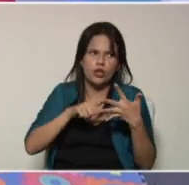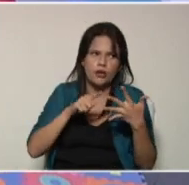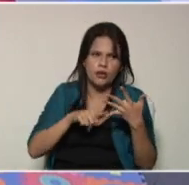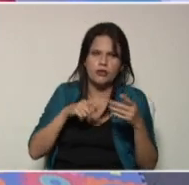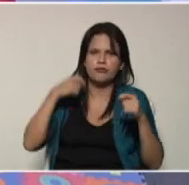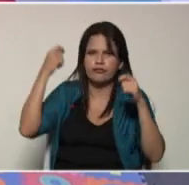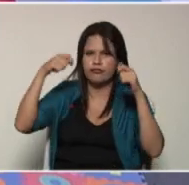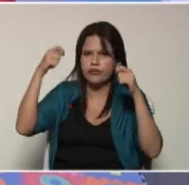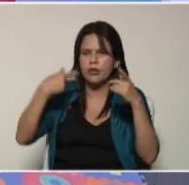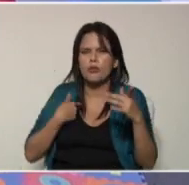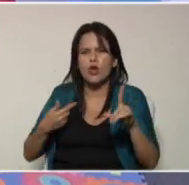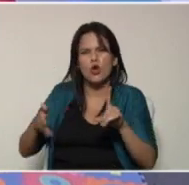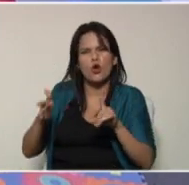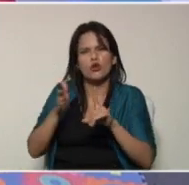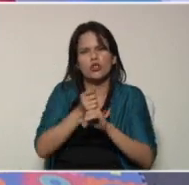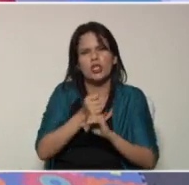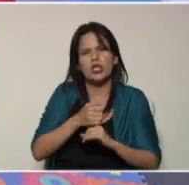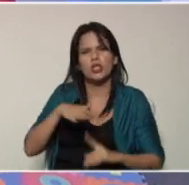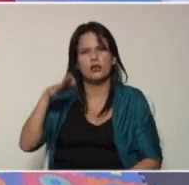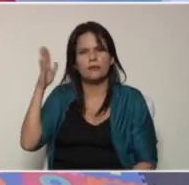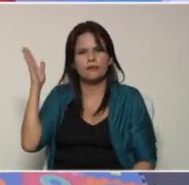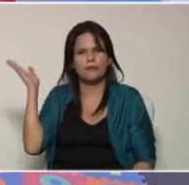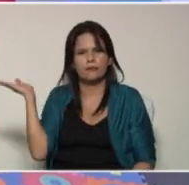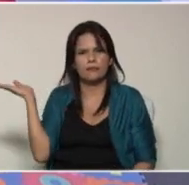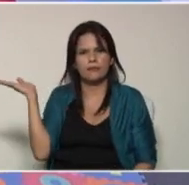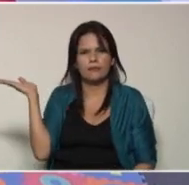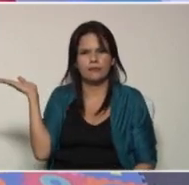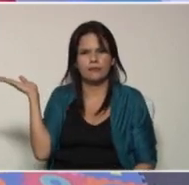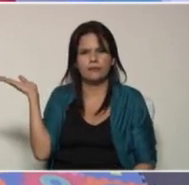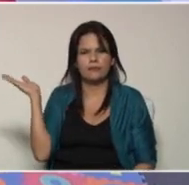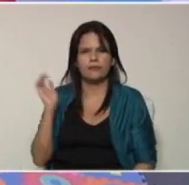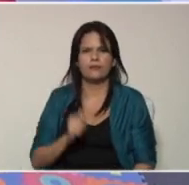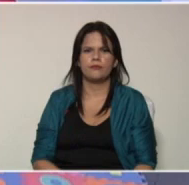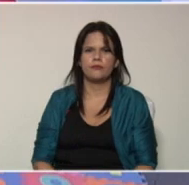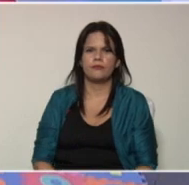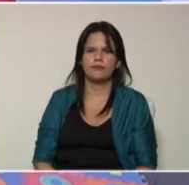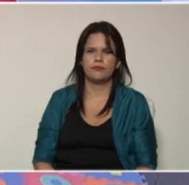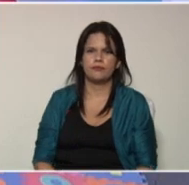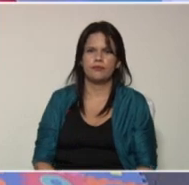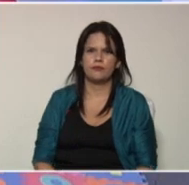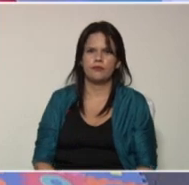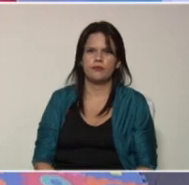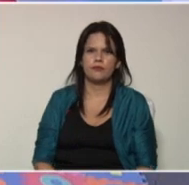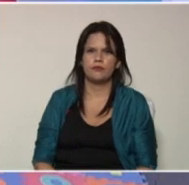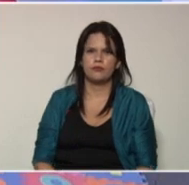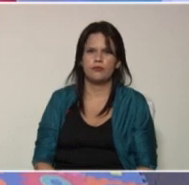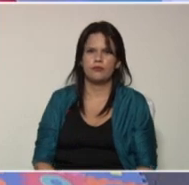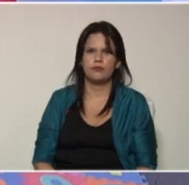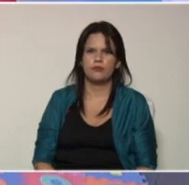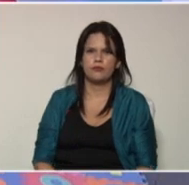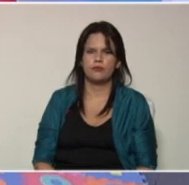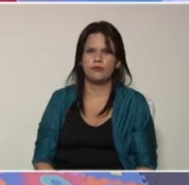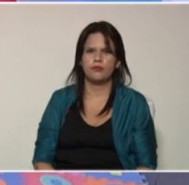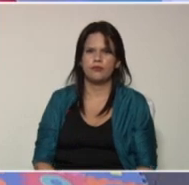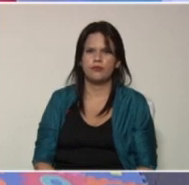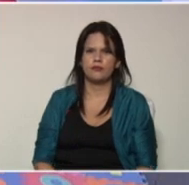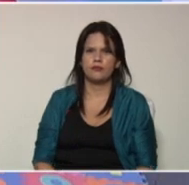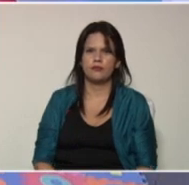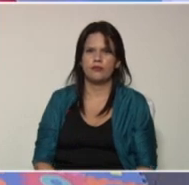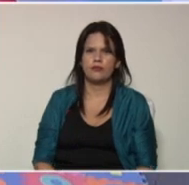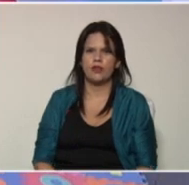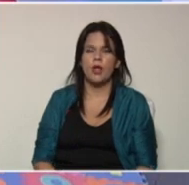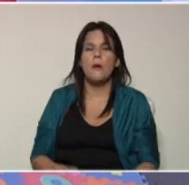puedes conseguirlo en la página oficial de esta nueva plataforma para videos que es cadafamiliaunaescuela